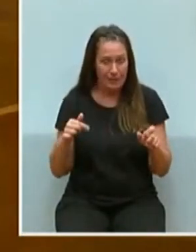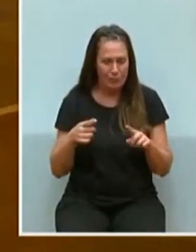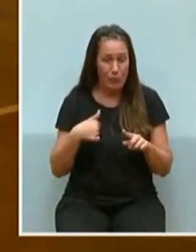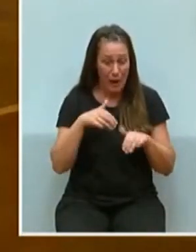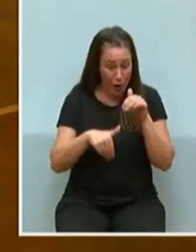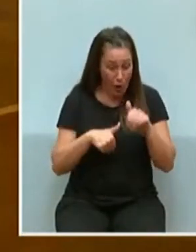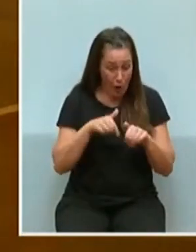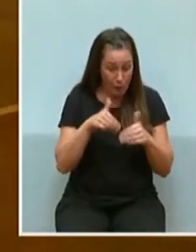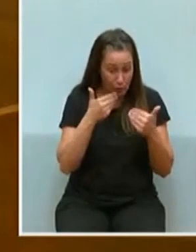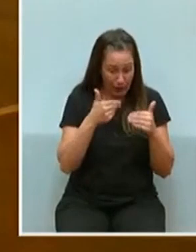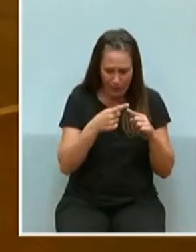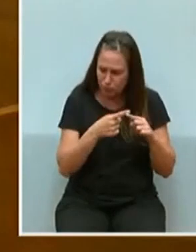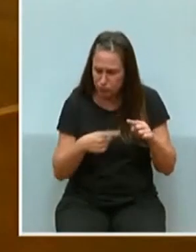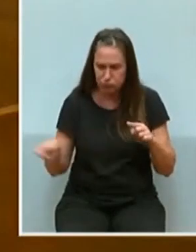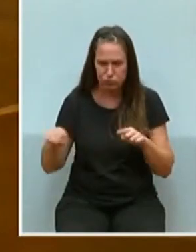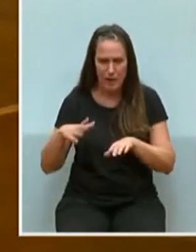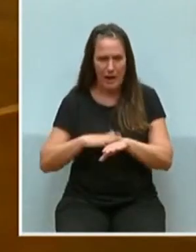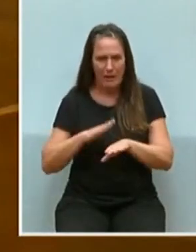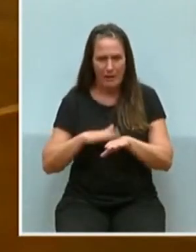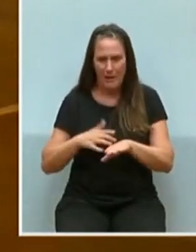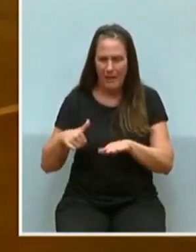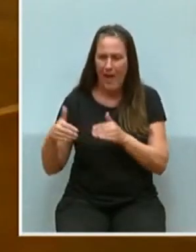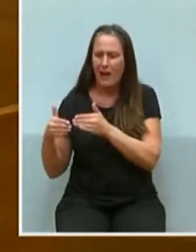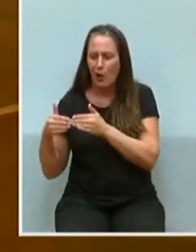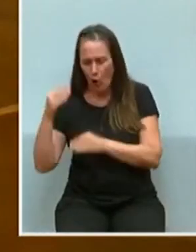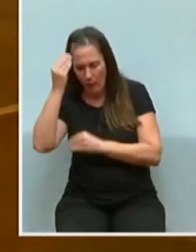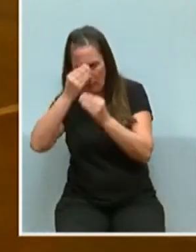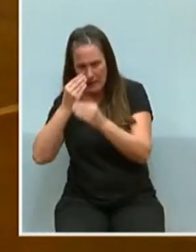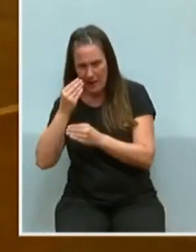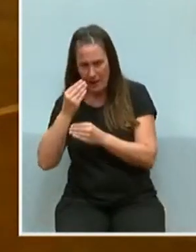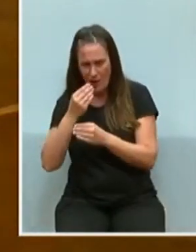nefasta política y su sectaria gestión.